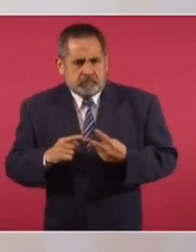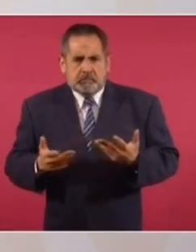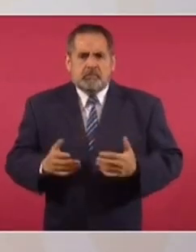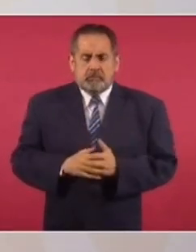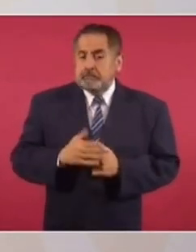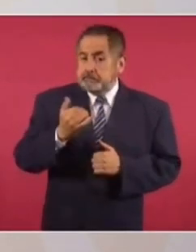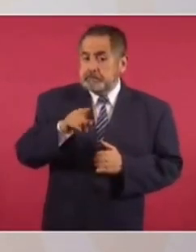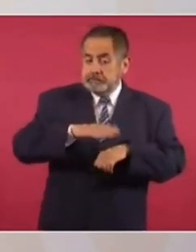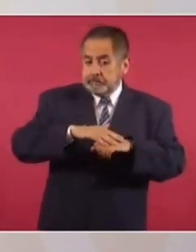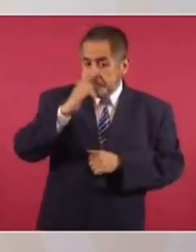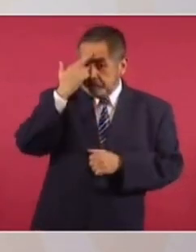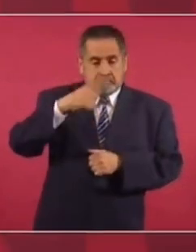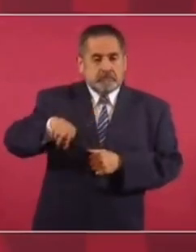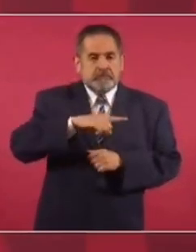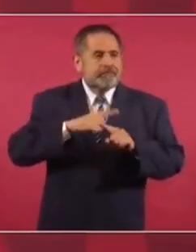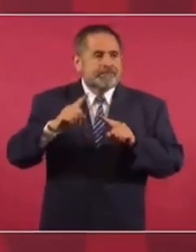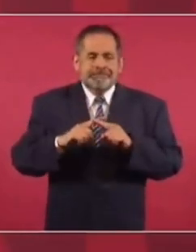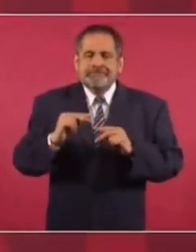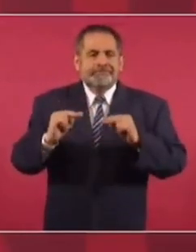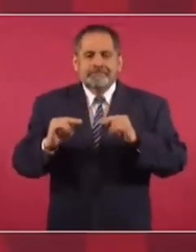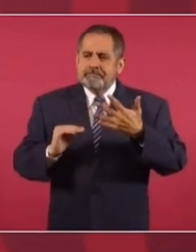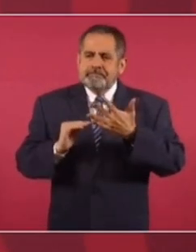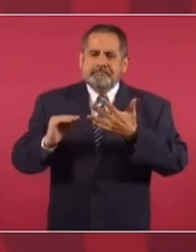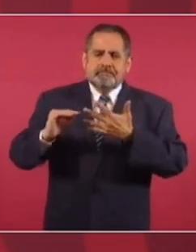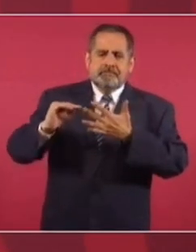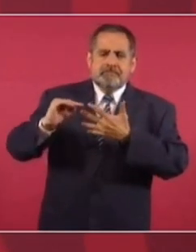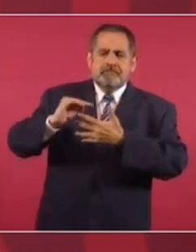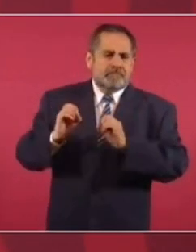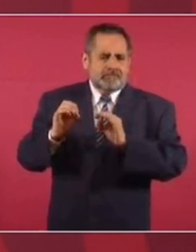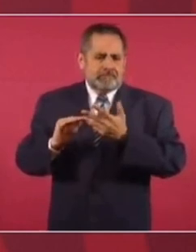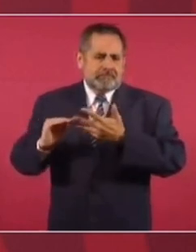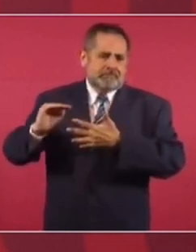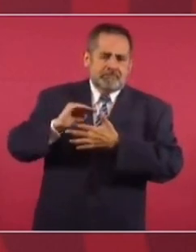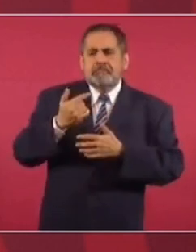acuérdense que son varias instancias, un proceso de estos.